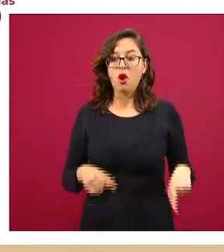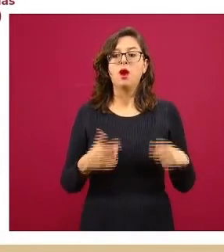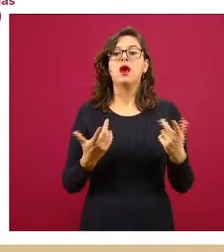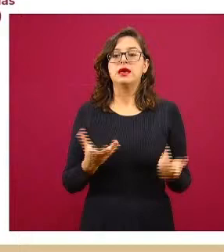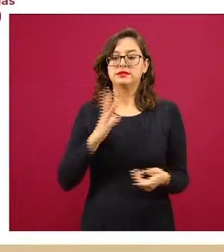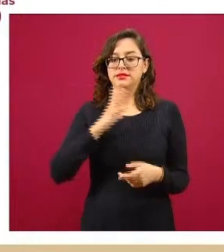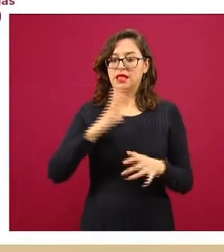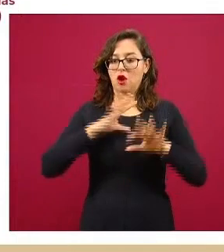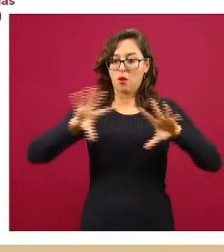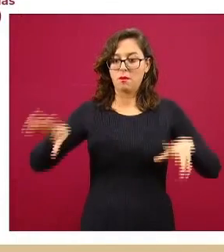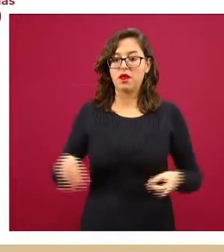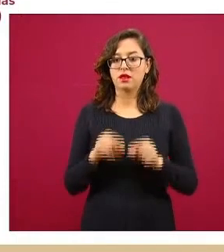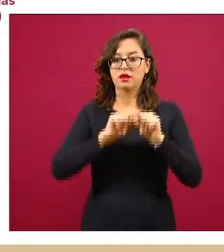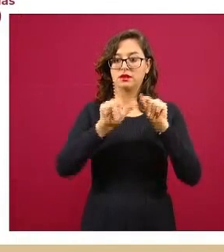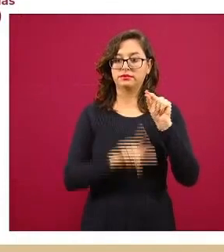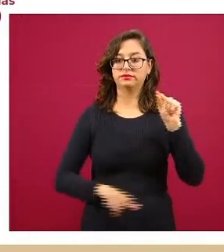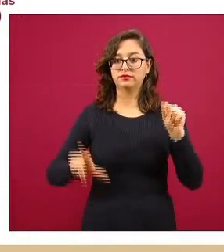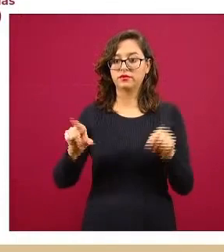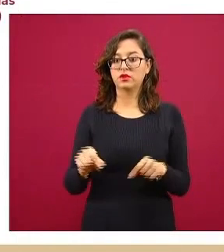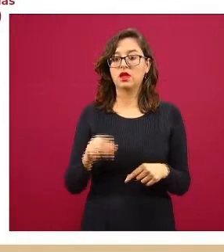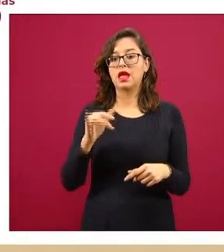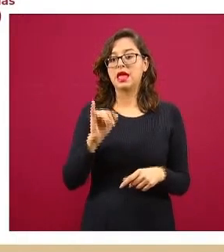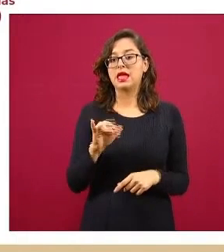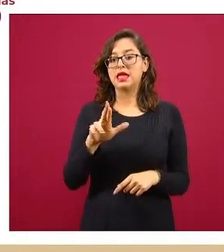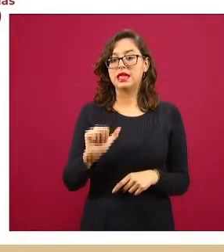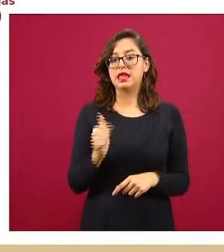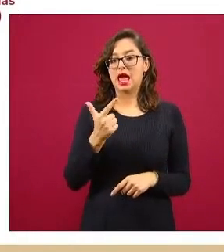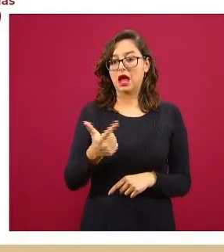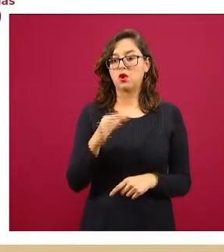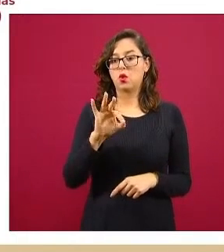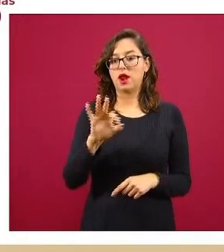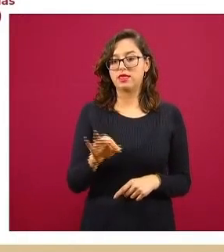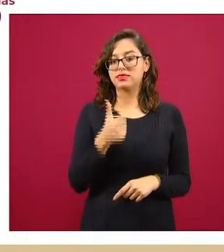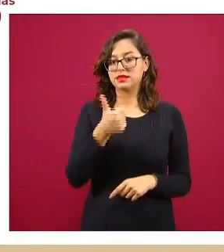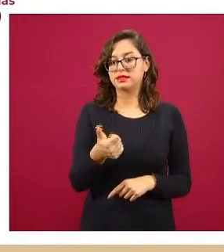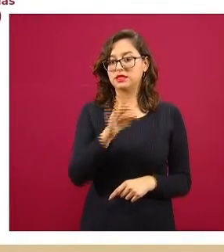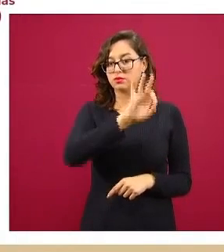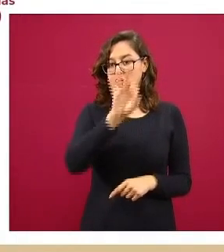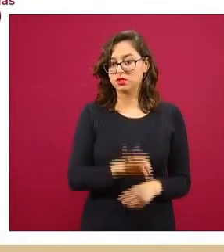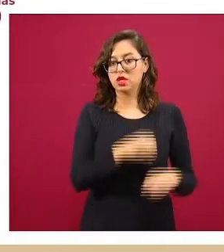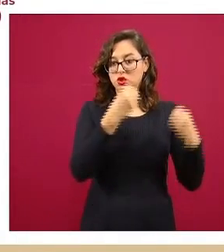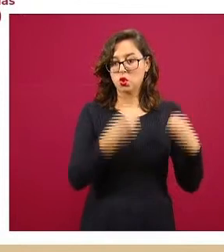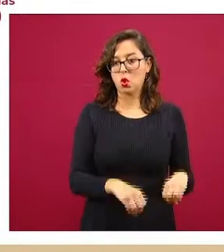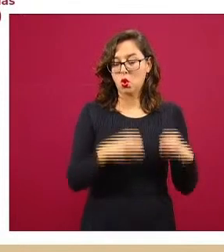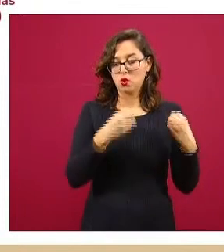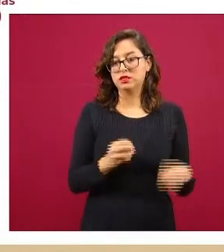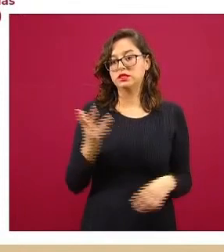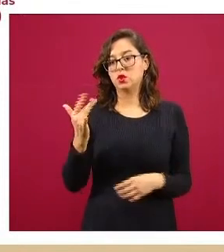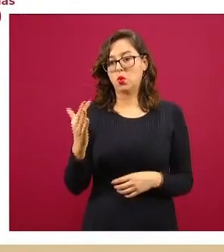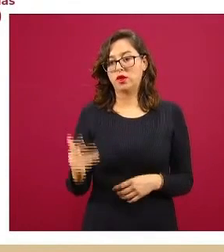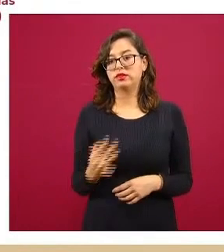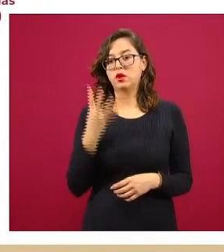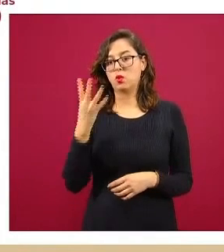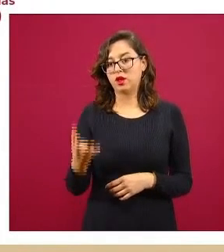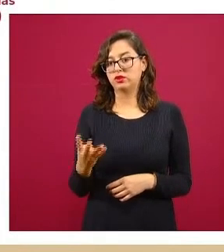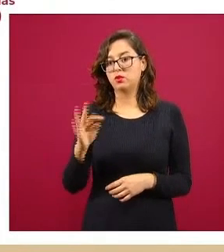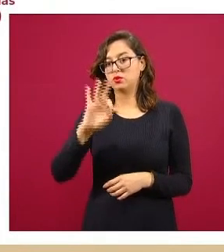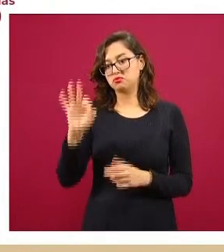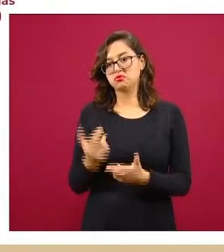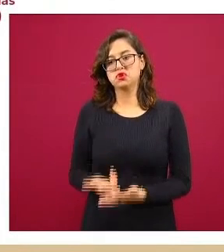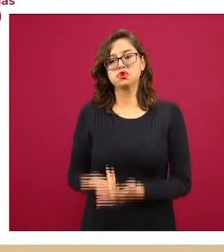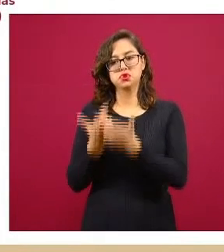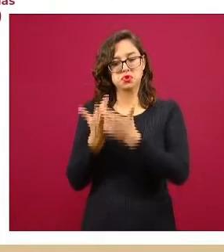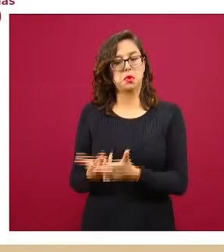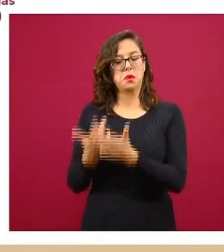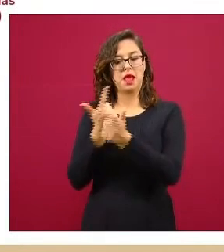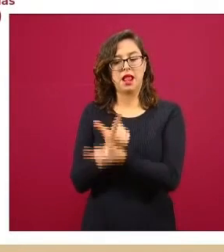46 por ciento de camas de hospitalización general ocupadas y un 54 por ciento desocupadas. Del total de